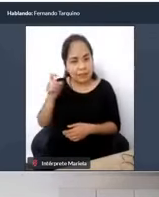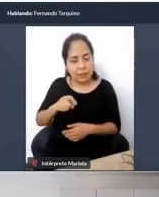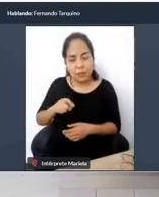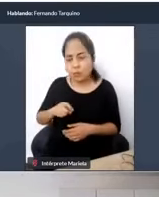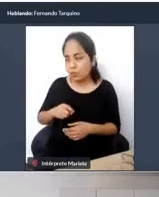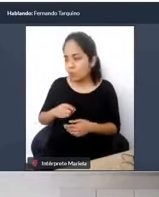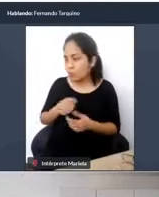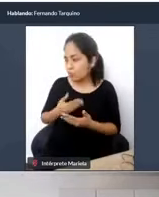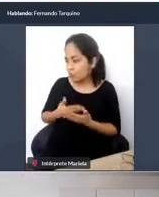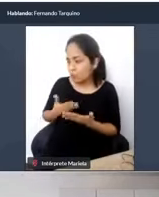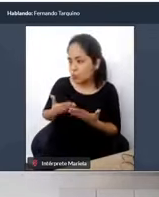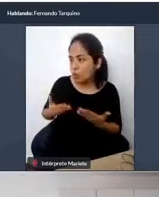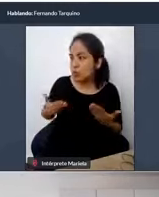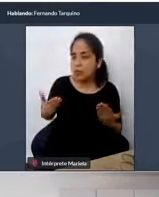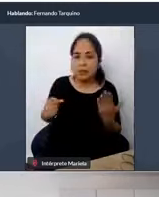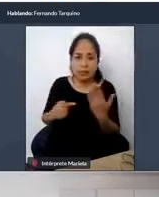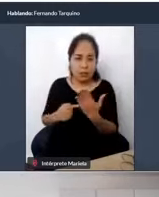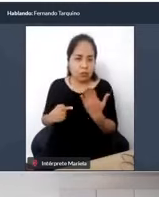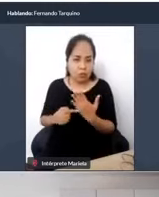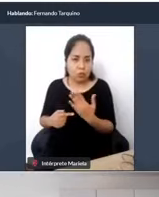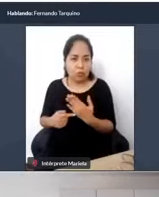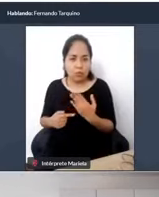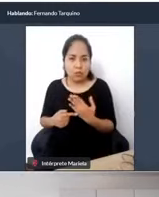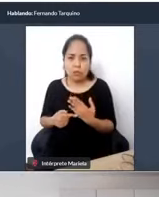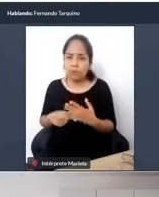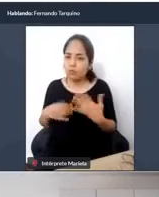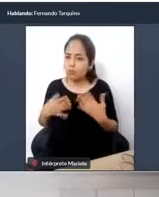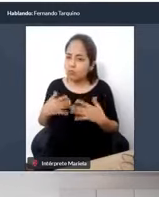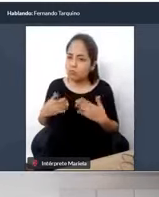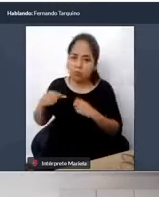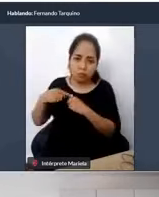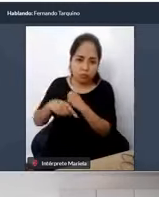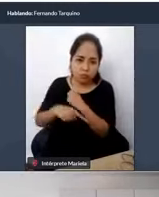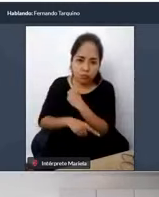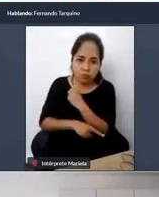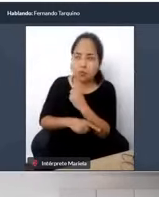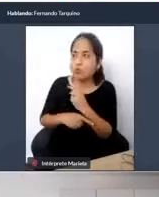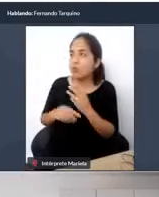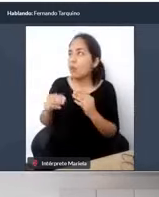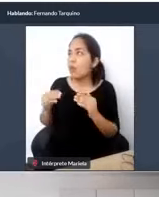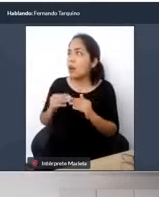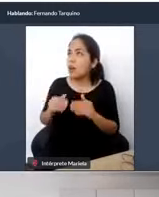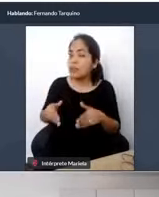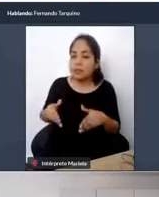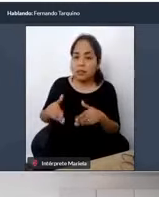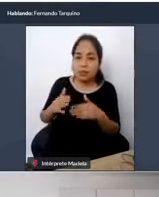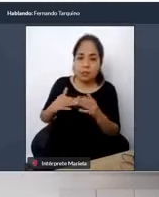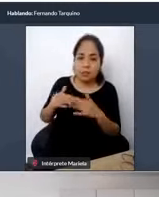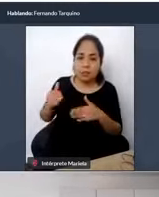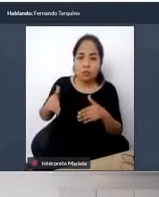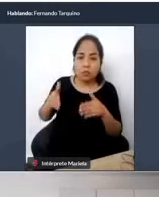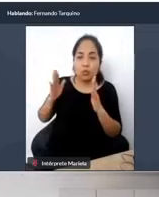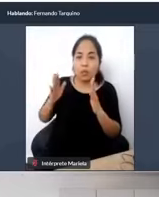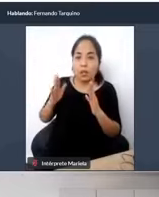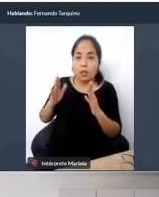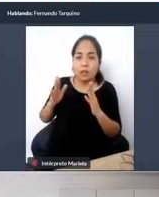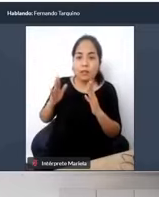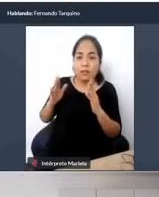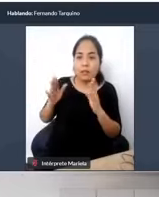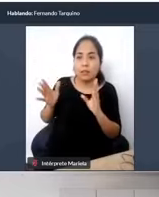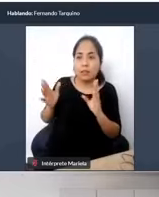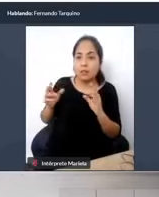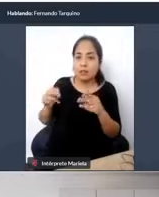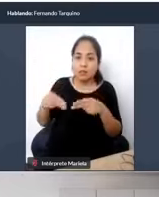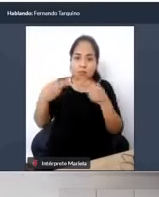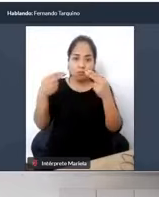tecnológico bastante extenso, una arquitectura de telecomunicaciones, de infraestructura